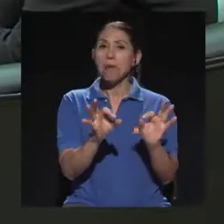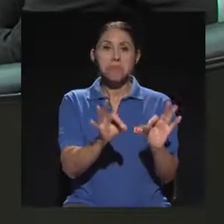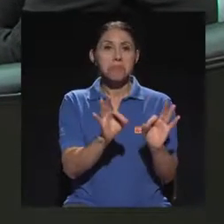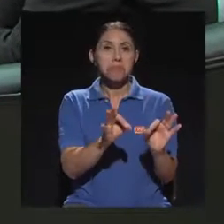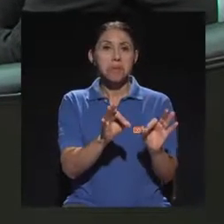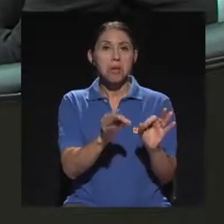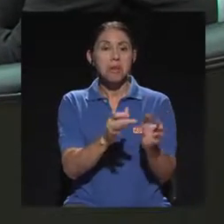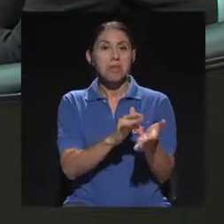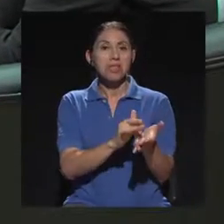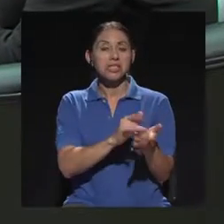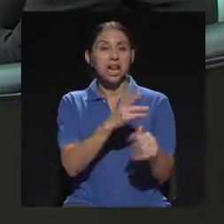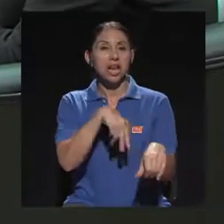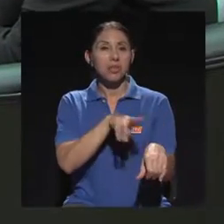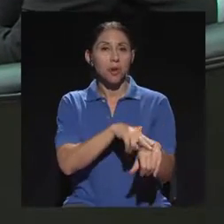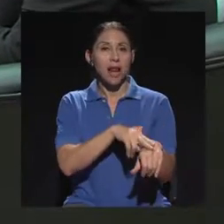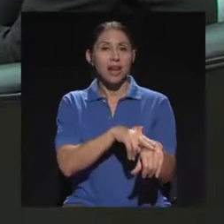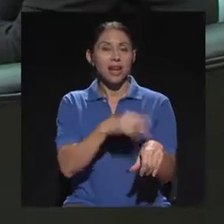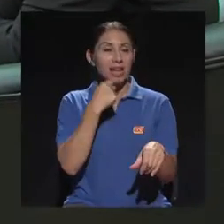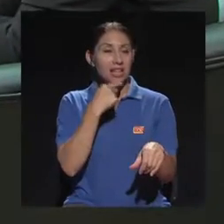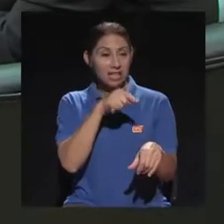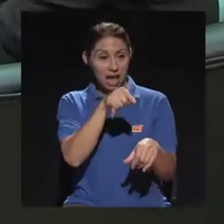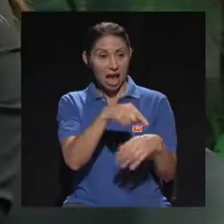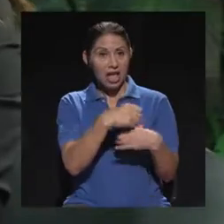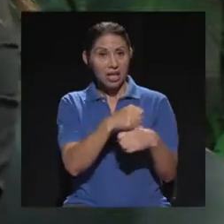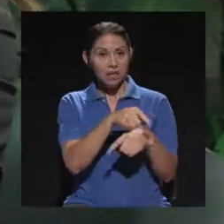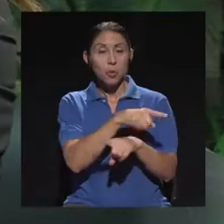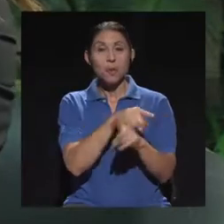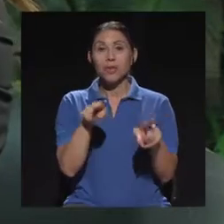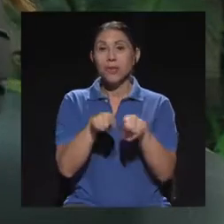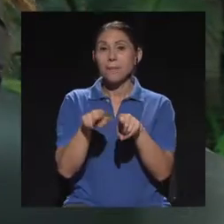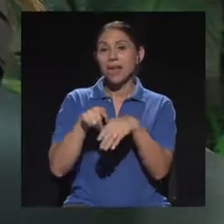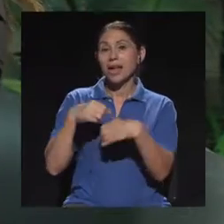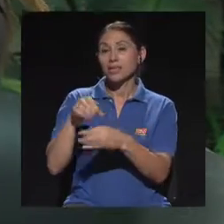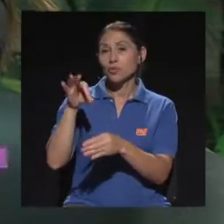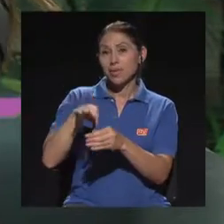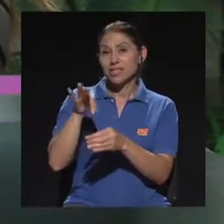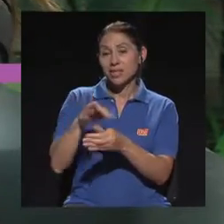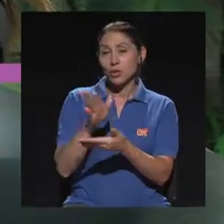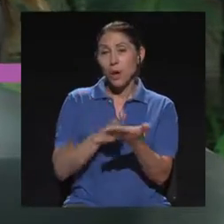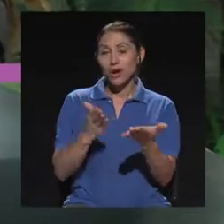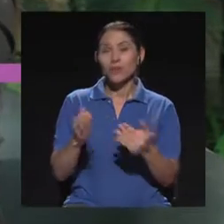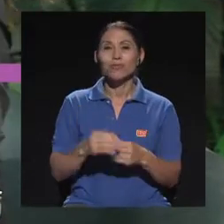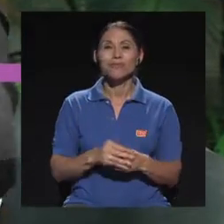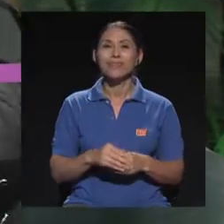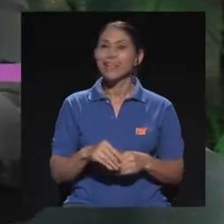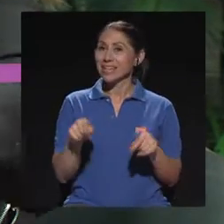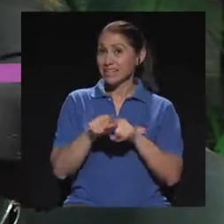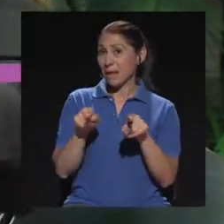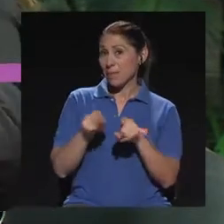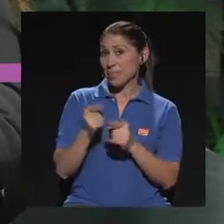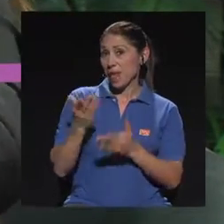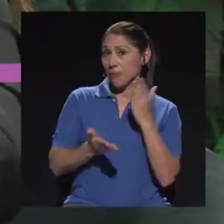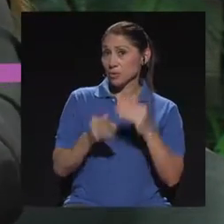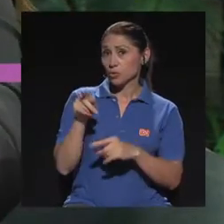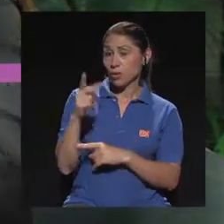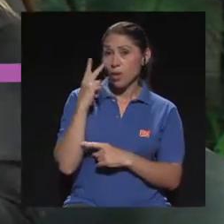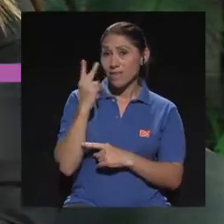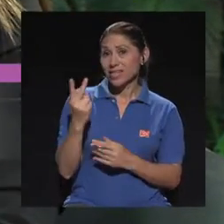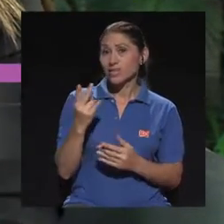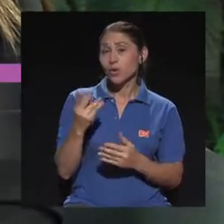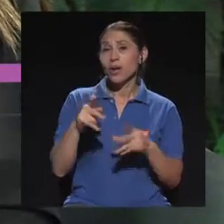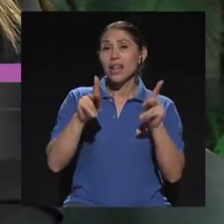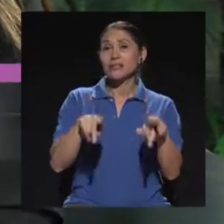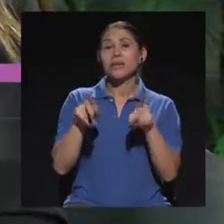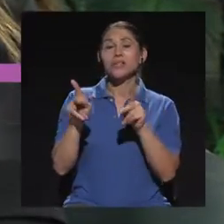Entonces, tómate esto, pero además te lo haces con un tecito de Y apuestan más por lo natural, perdón, dejando, ¿verdad? Saúl, tal vez usted lo ha visto en consulta,